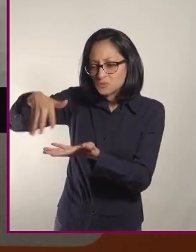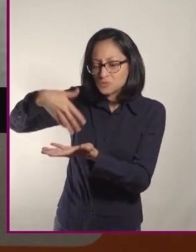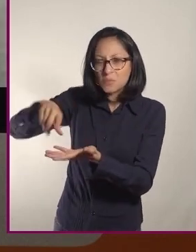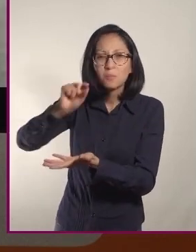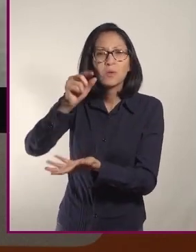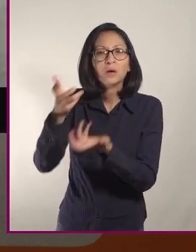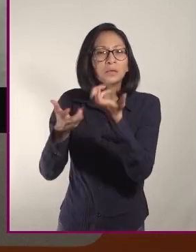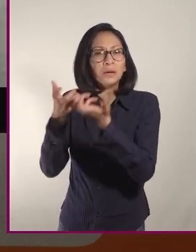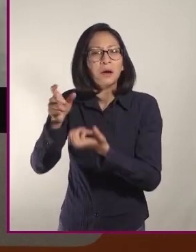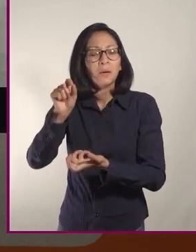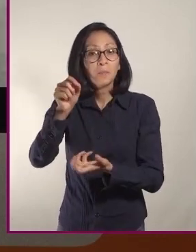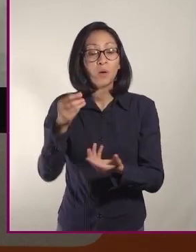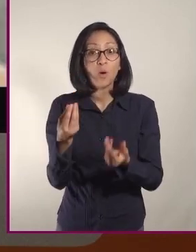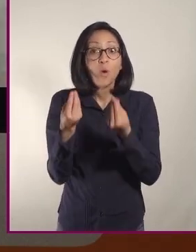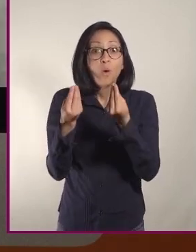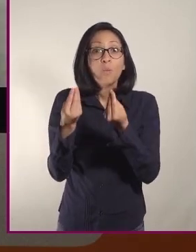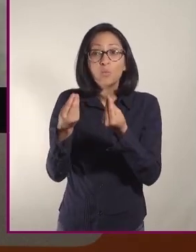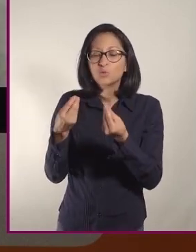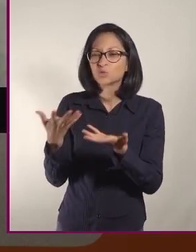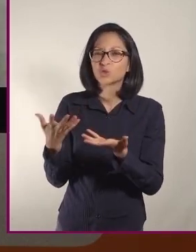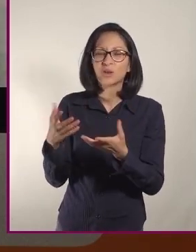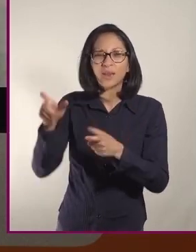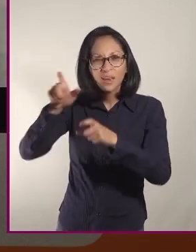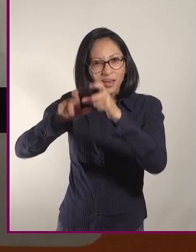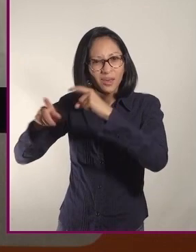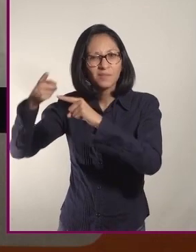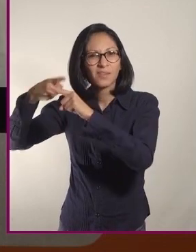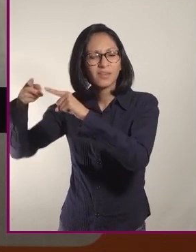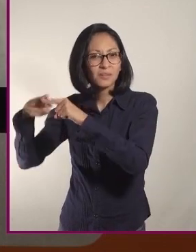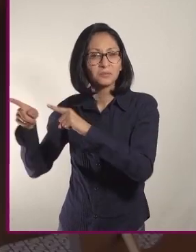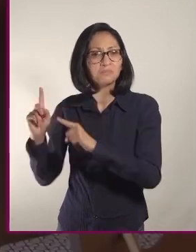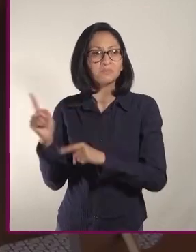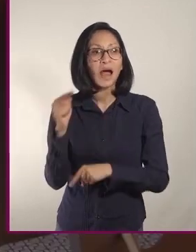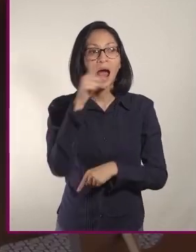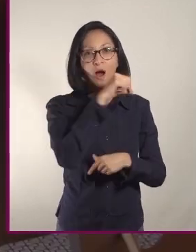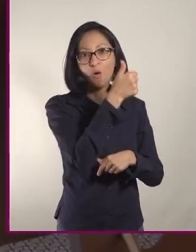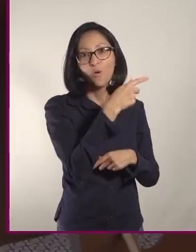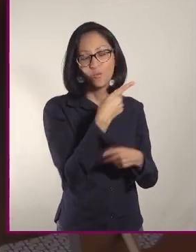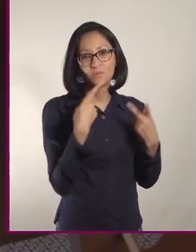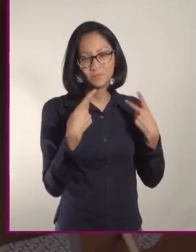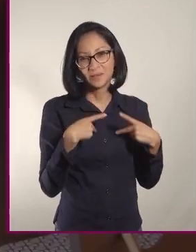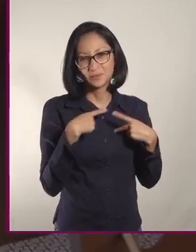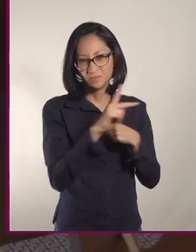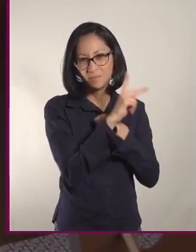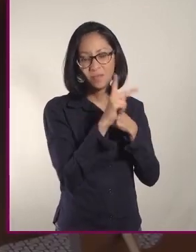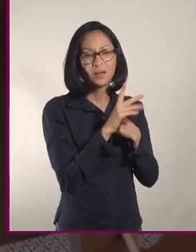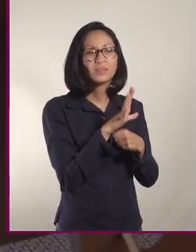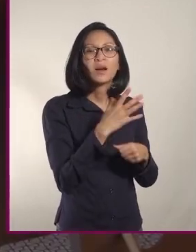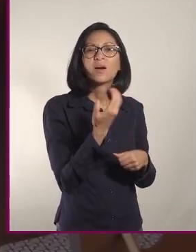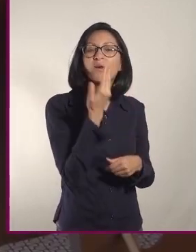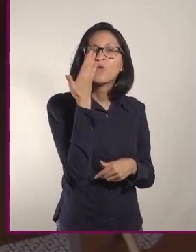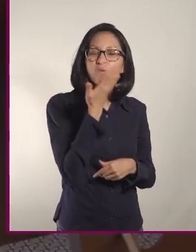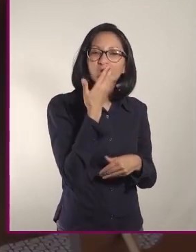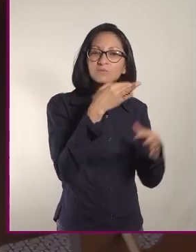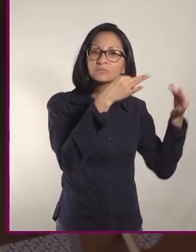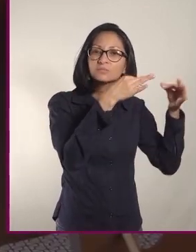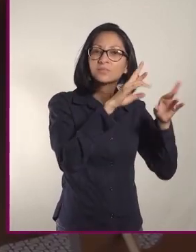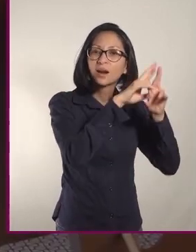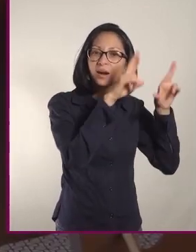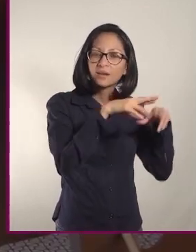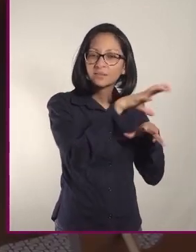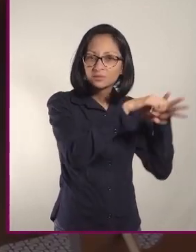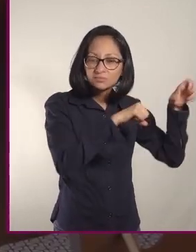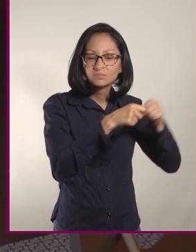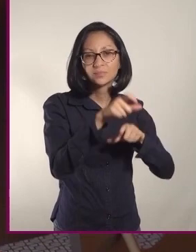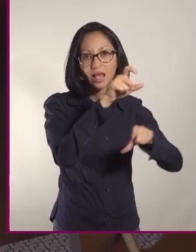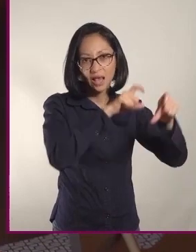cocidas y no están ultraprocesadas como pasa con otras dietas. Jimena, ¿qué similitudes y qué diferencias identificas respecto a la